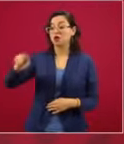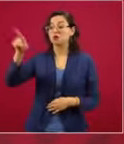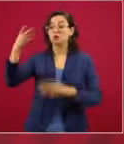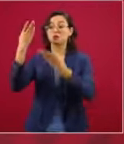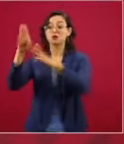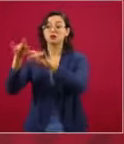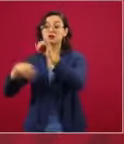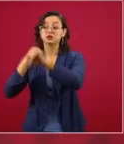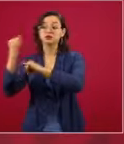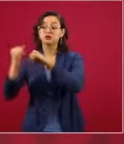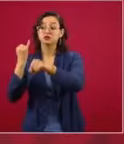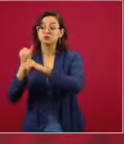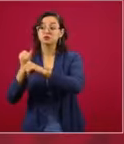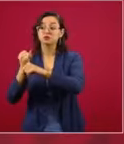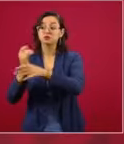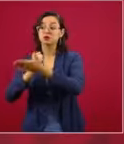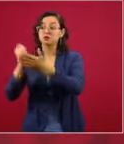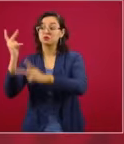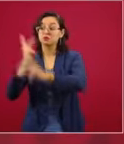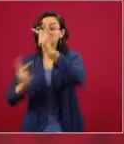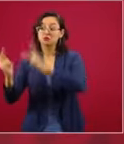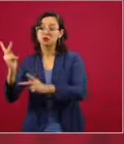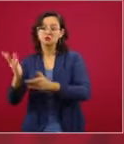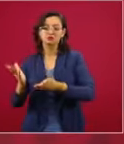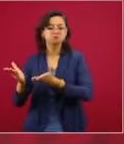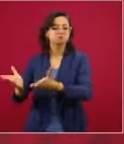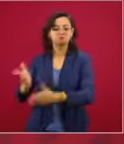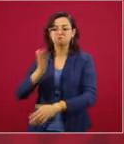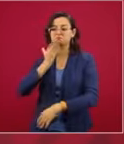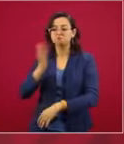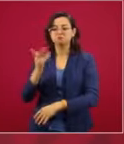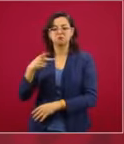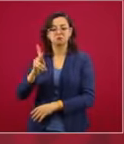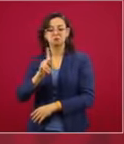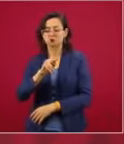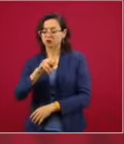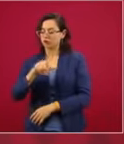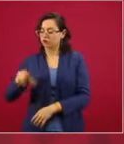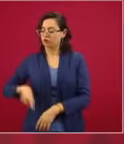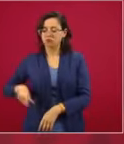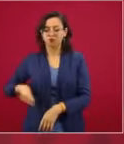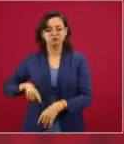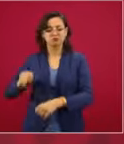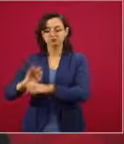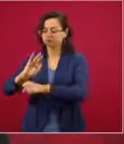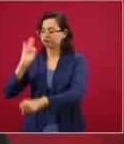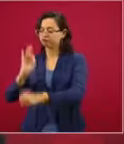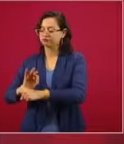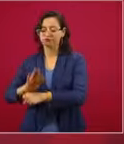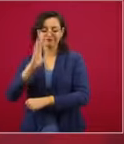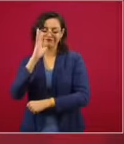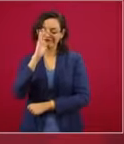nosotros no podemos avalar esos créditos, porque nosotros